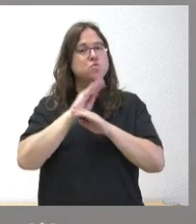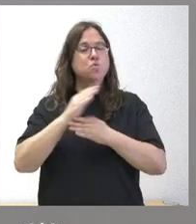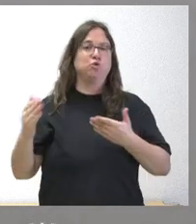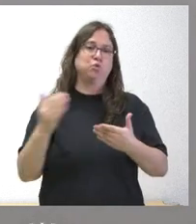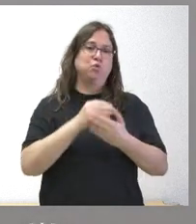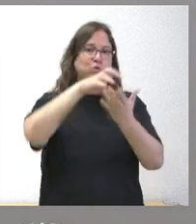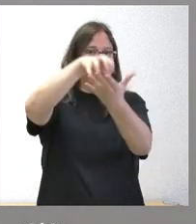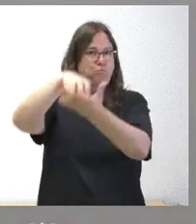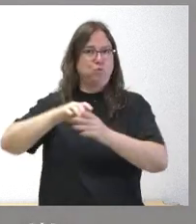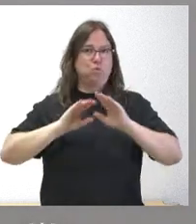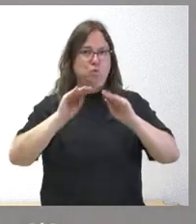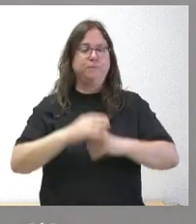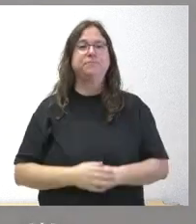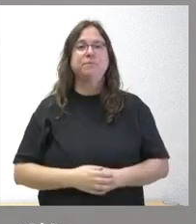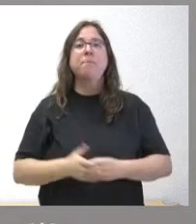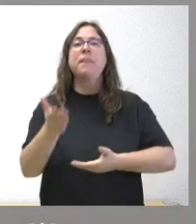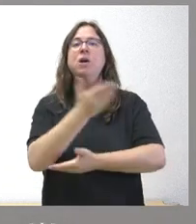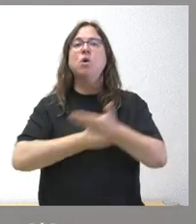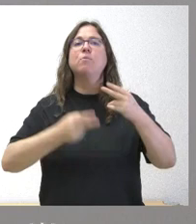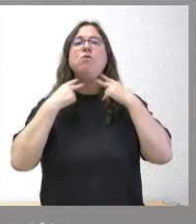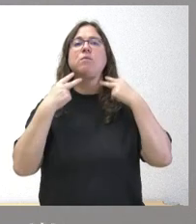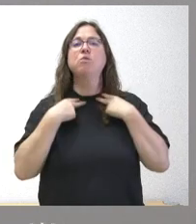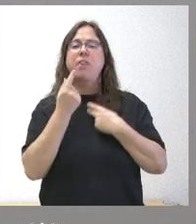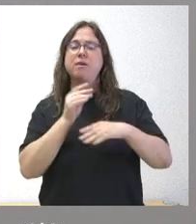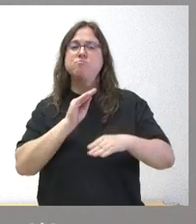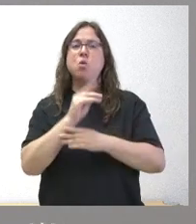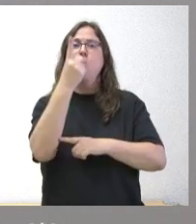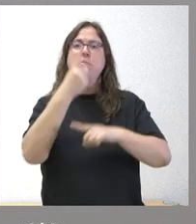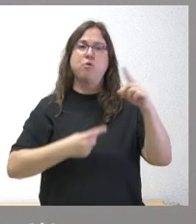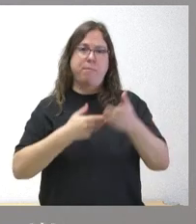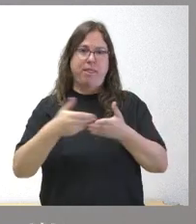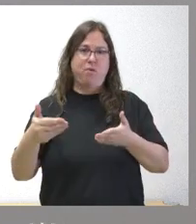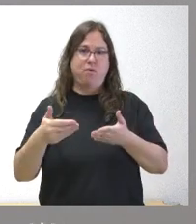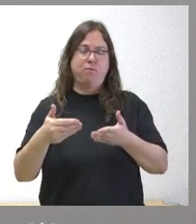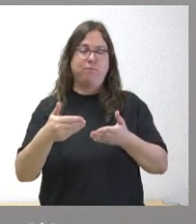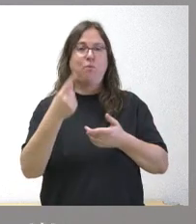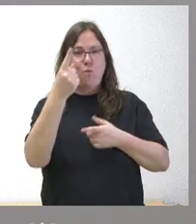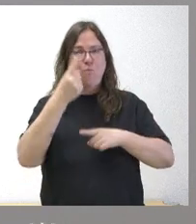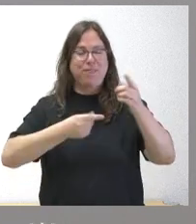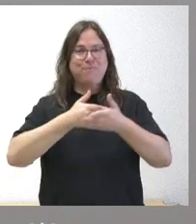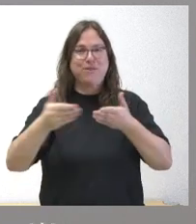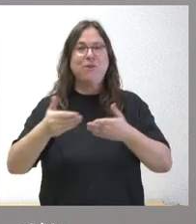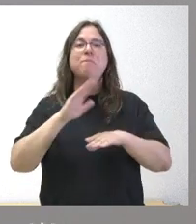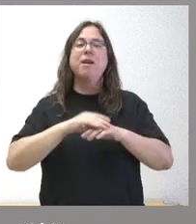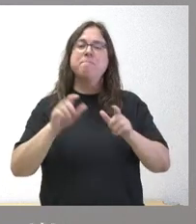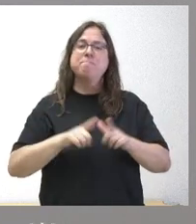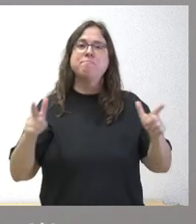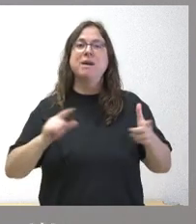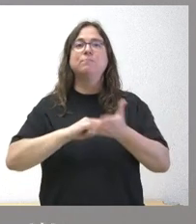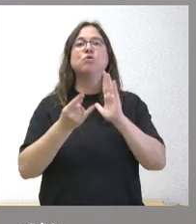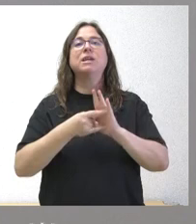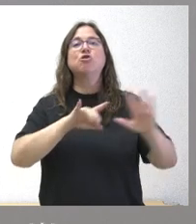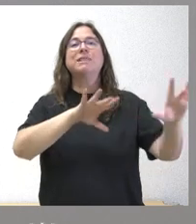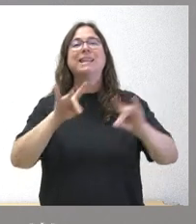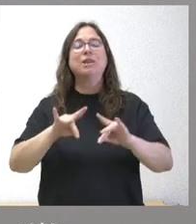En colaboración con las diputaciones provinciales vamos a invertir millón y medio de euros para ampliar y mejorar el proyecto de territorio rural